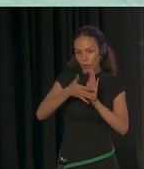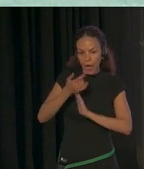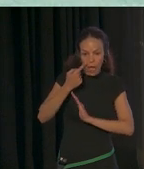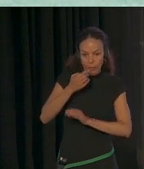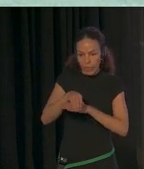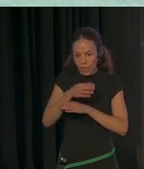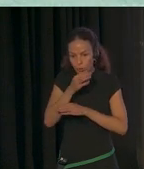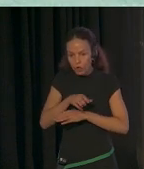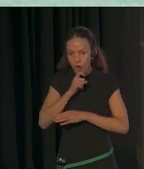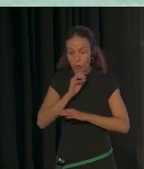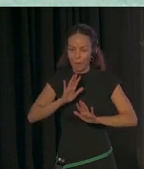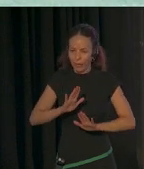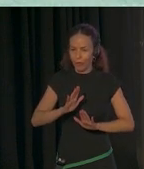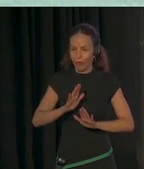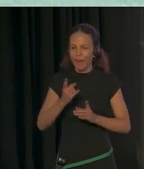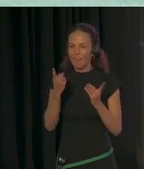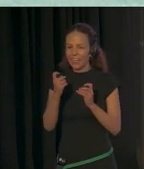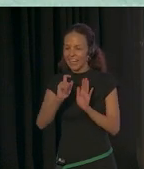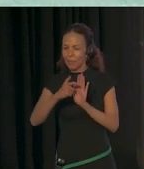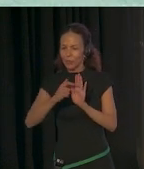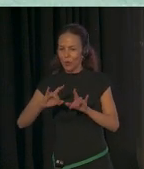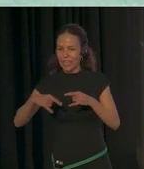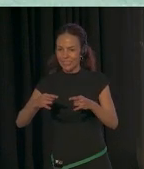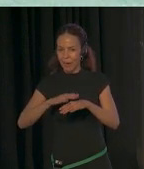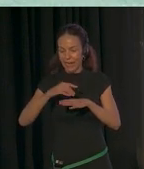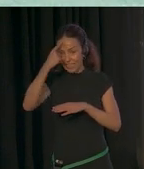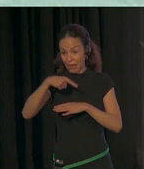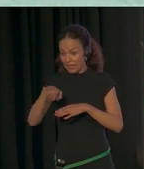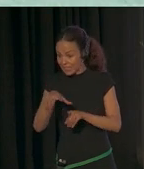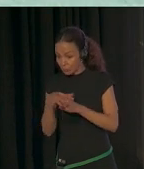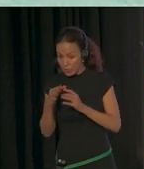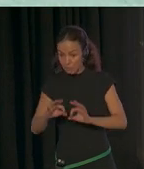falta algunos capítulos extras, algunas páginas extras para saber cómo hacerlo en estas situaciones.